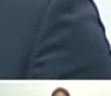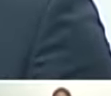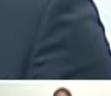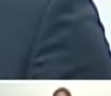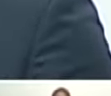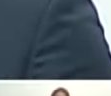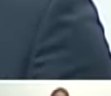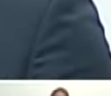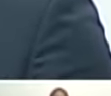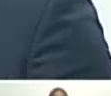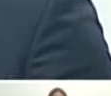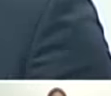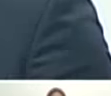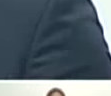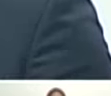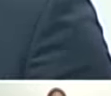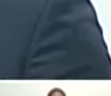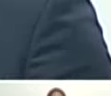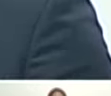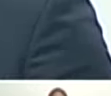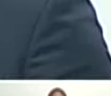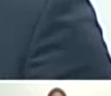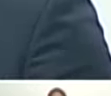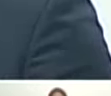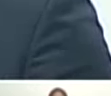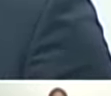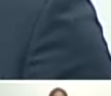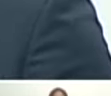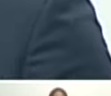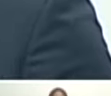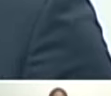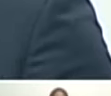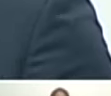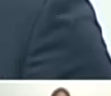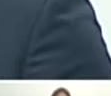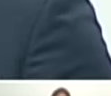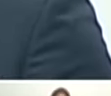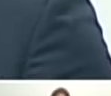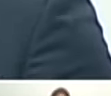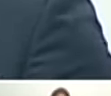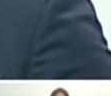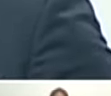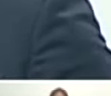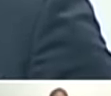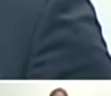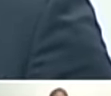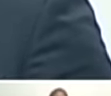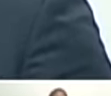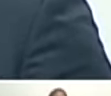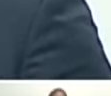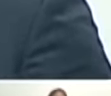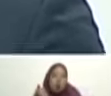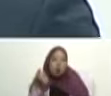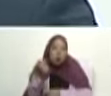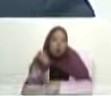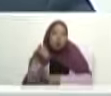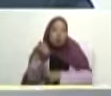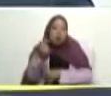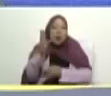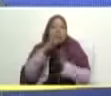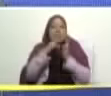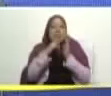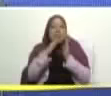próximos días ya que están en proceso ¿en qué fase está la fabricación? está casi ya en la culminación porque está en la fase de